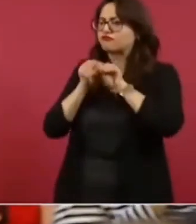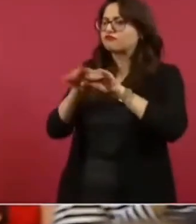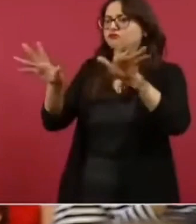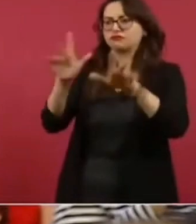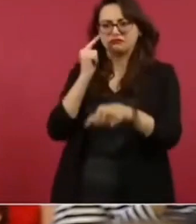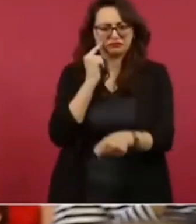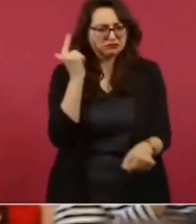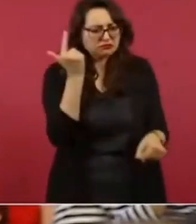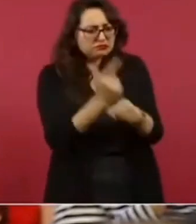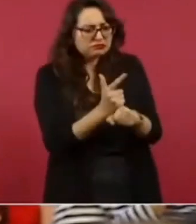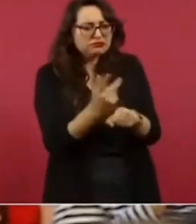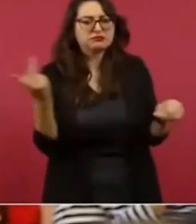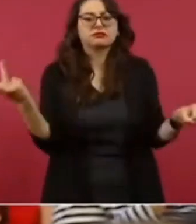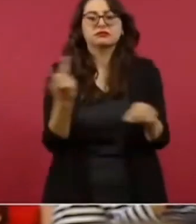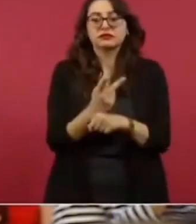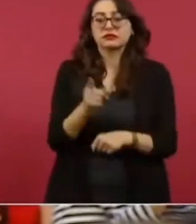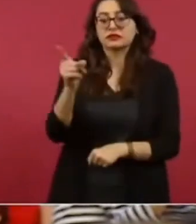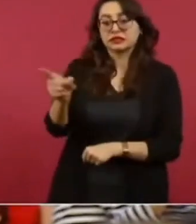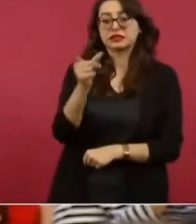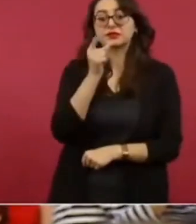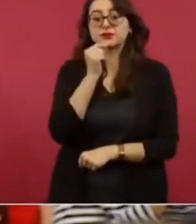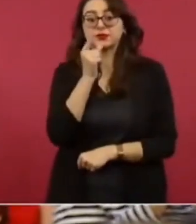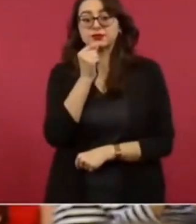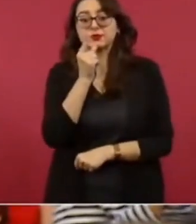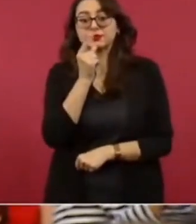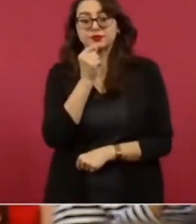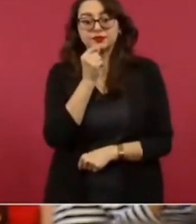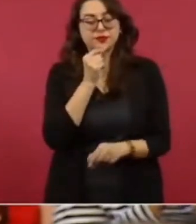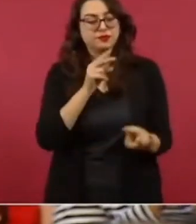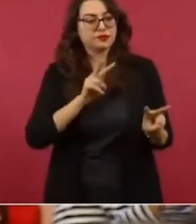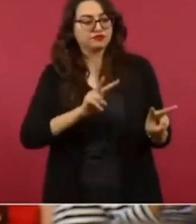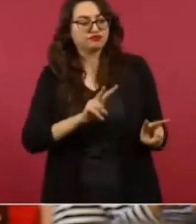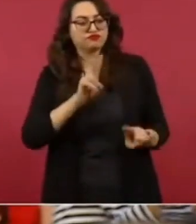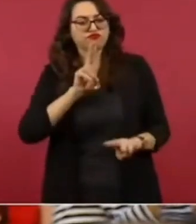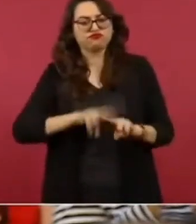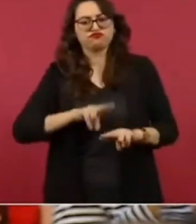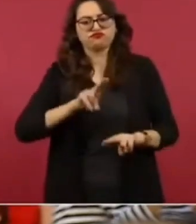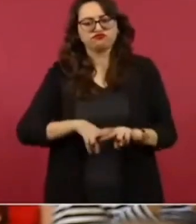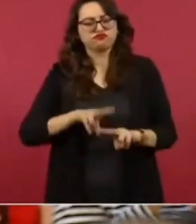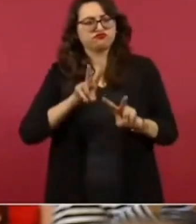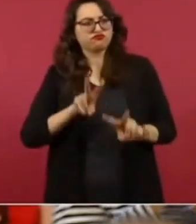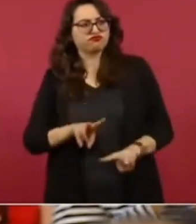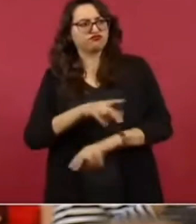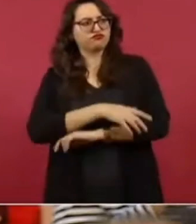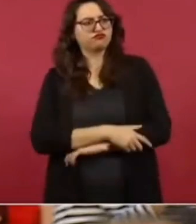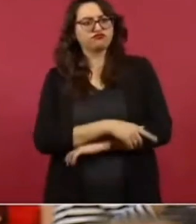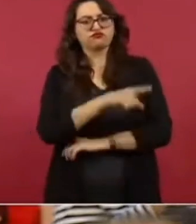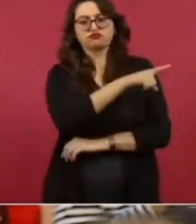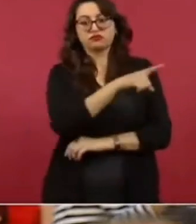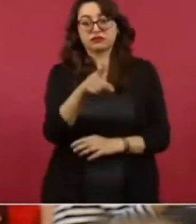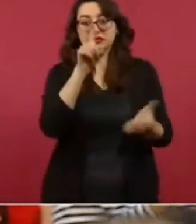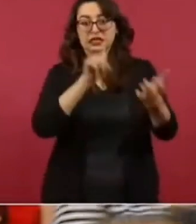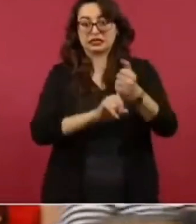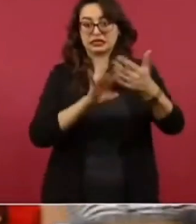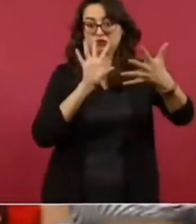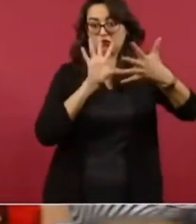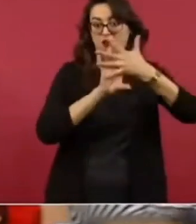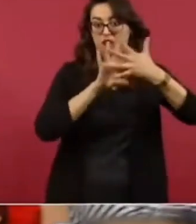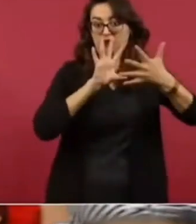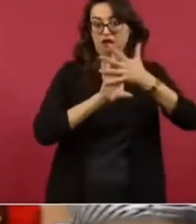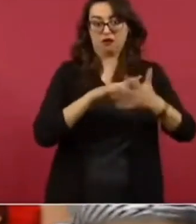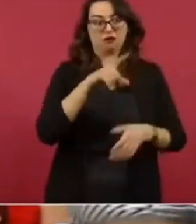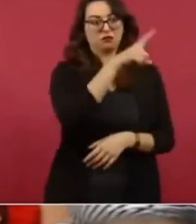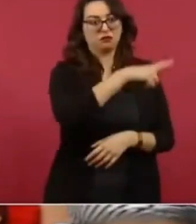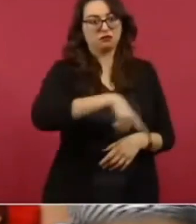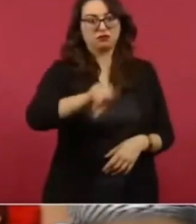se observa a un guardia de migración que observa sentado cómo colocan las colchonetas frente a las rejas. Entonces,